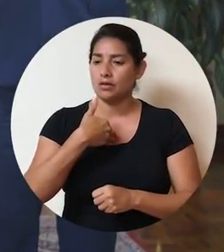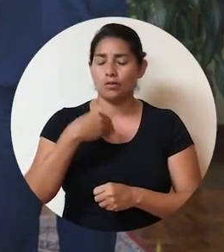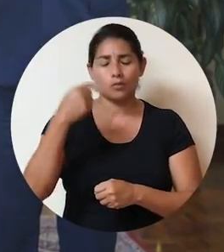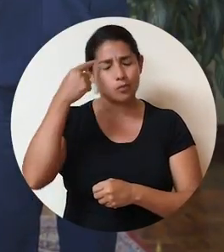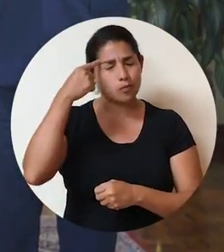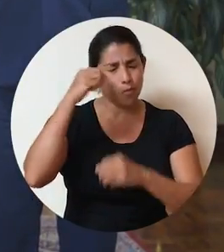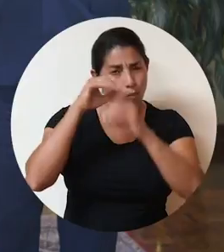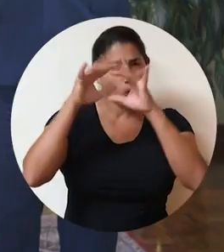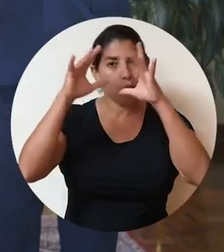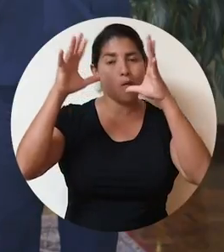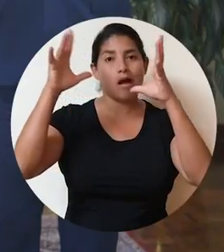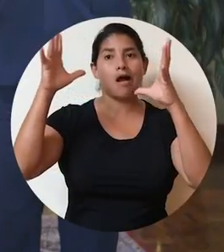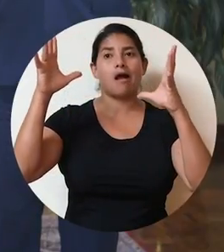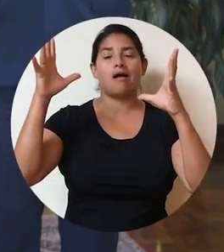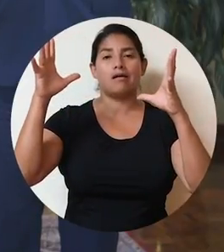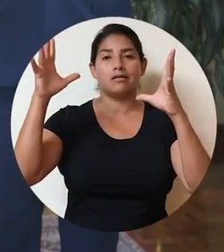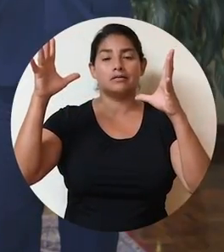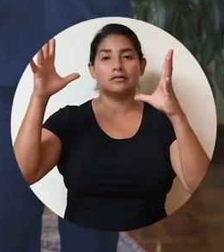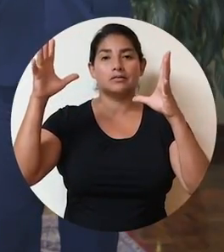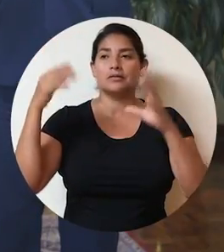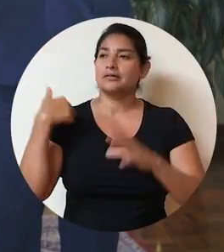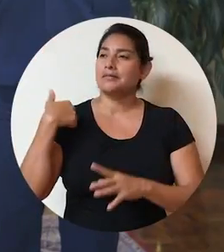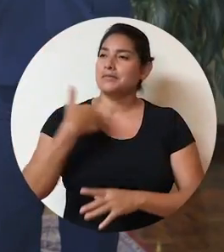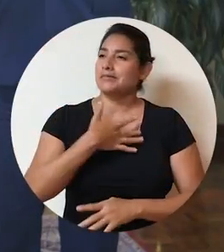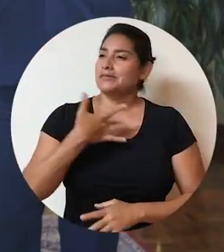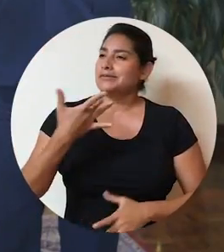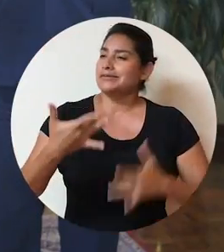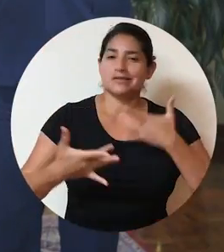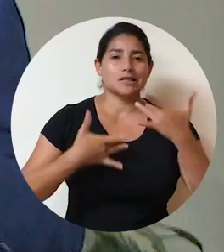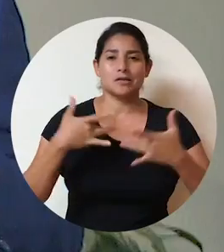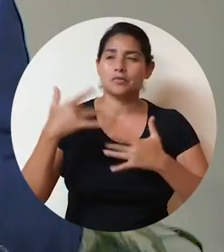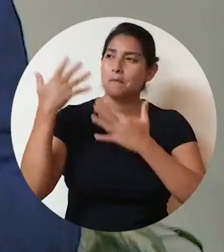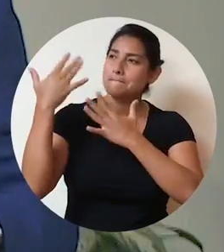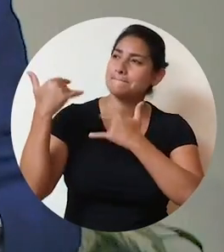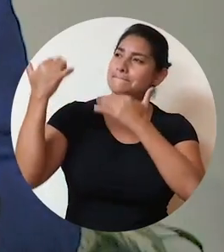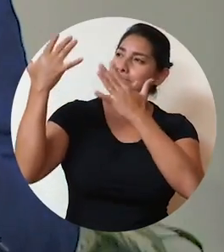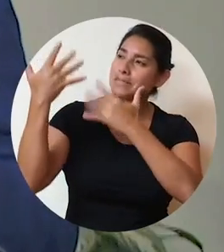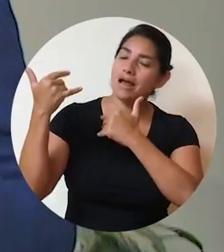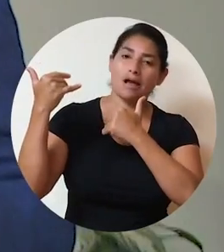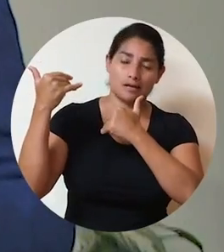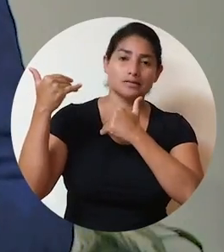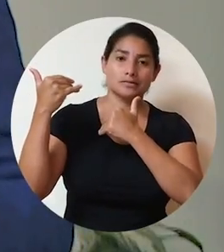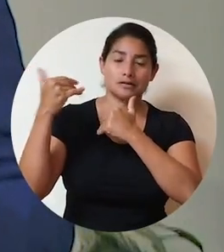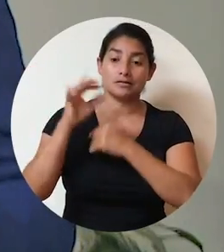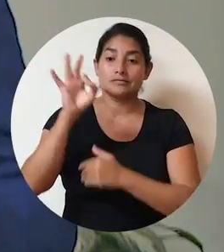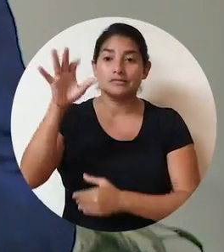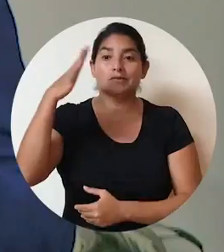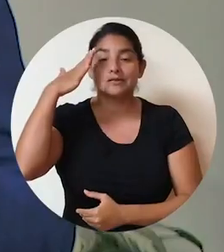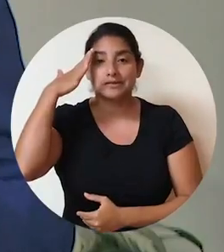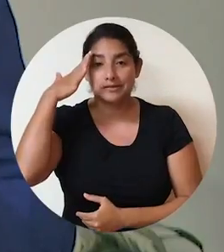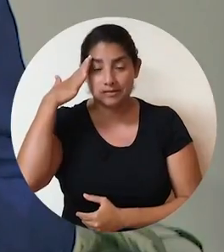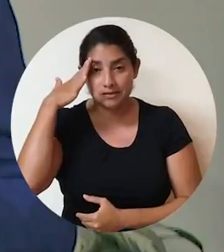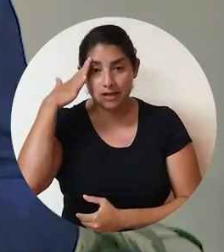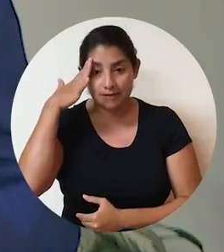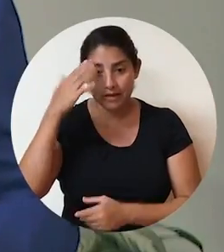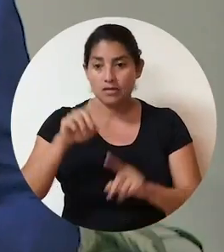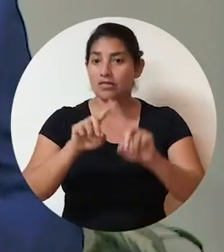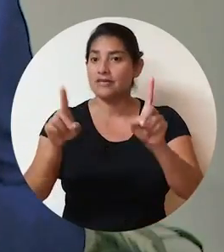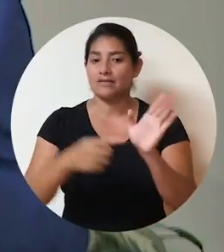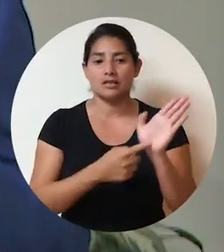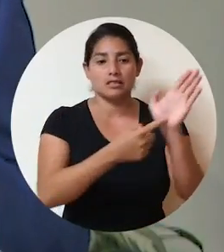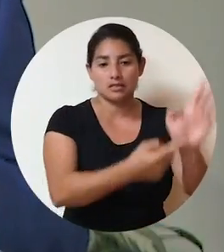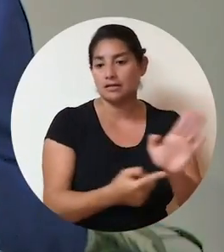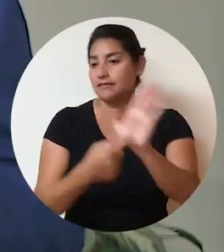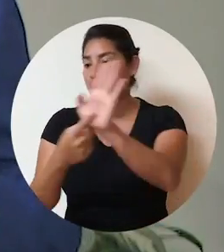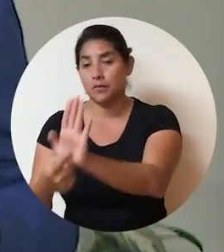la gran ilusión y me embarga una enorme esperanza al saber que